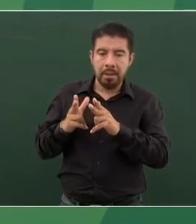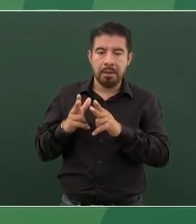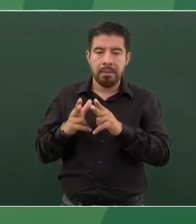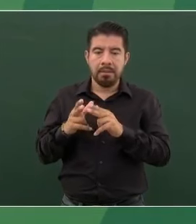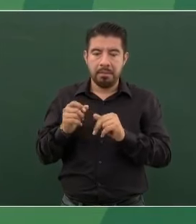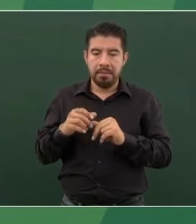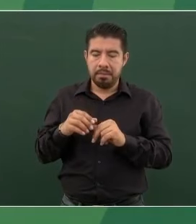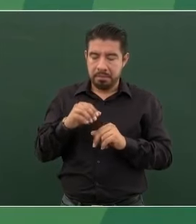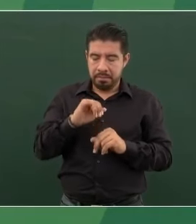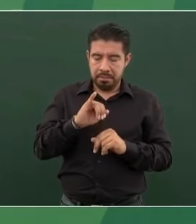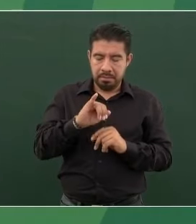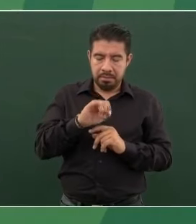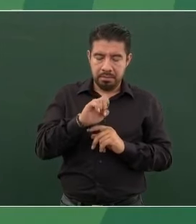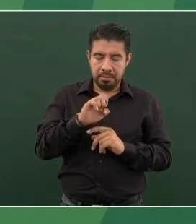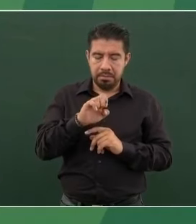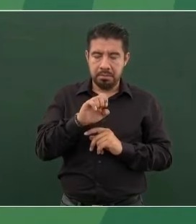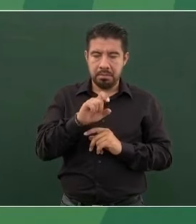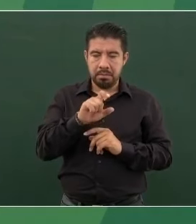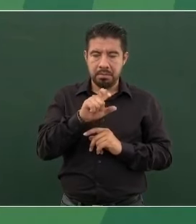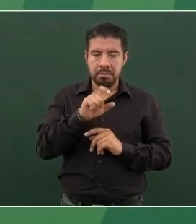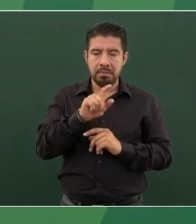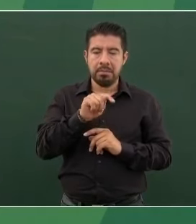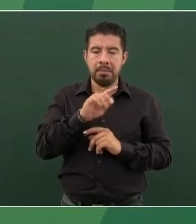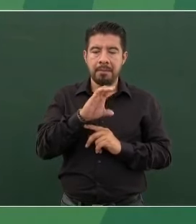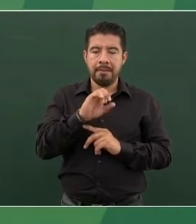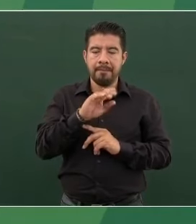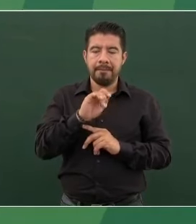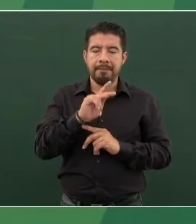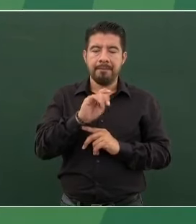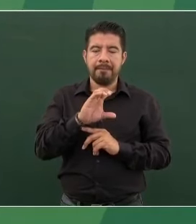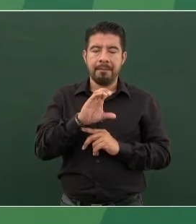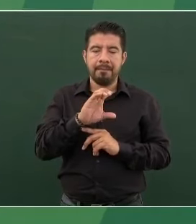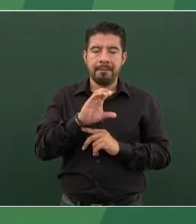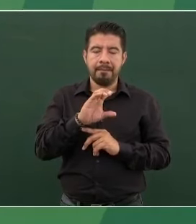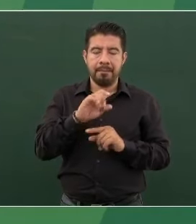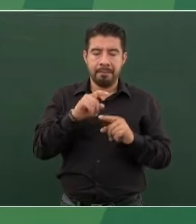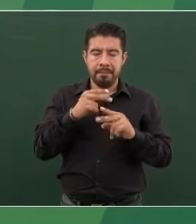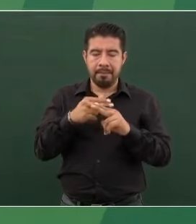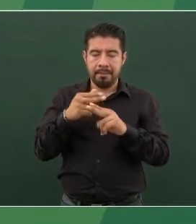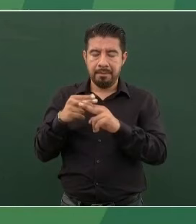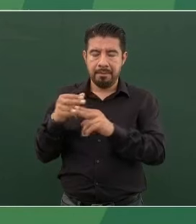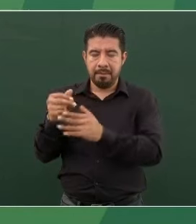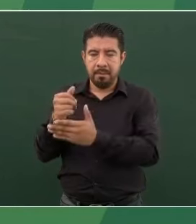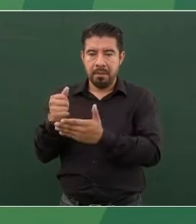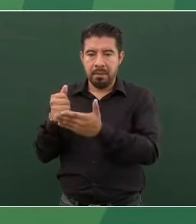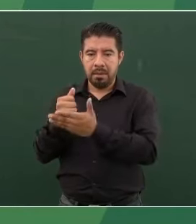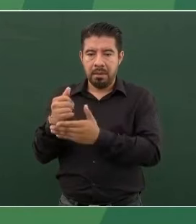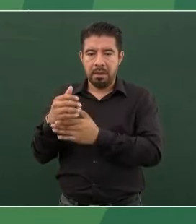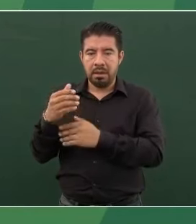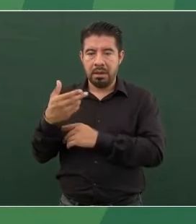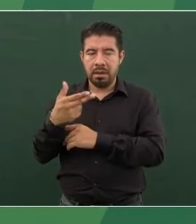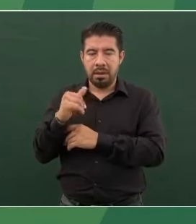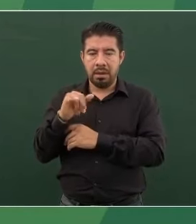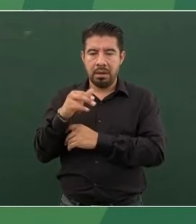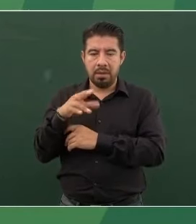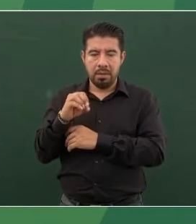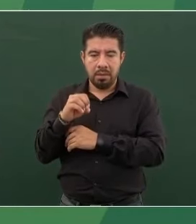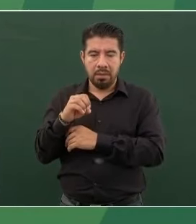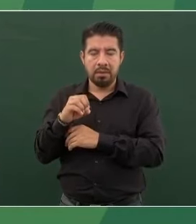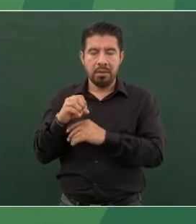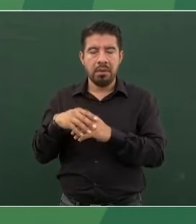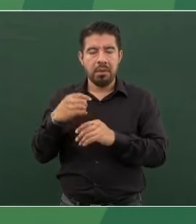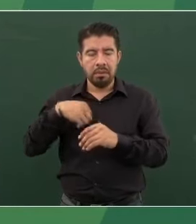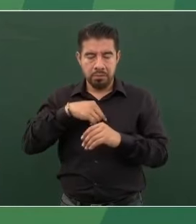Ixtepec a Ciudad Hidalgo, que podamos continuar hasta Guatemala,